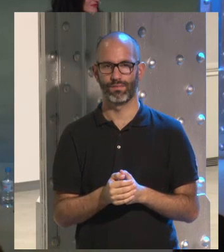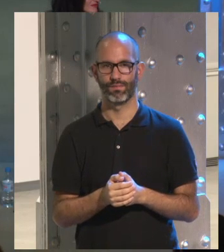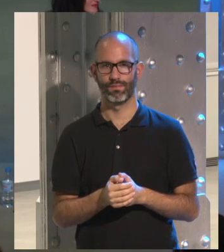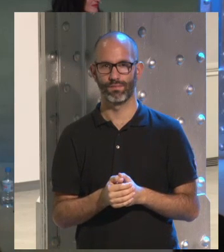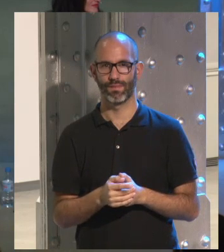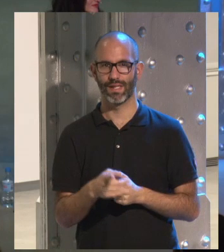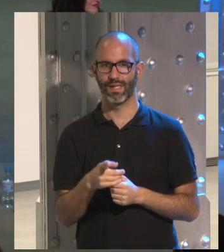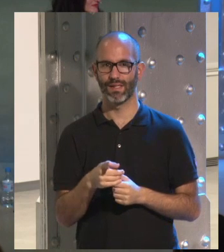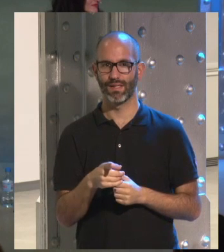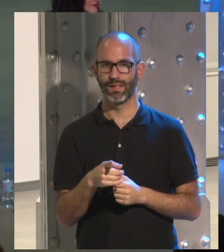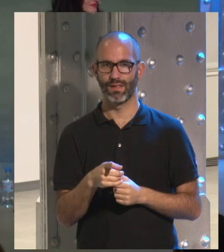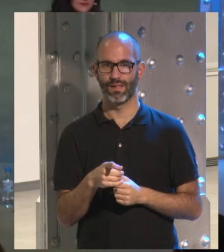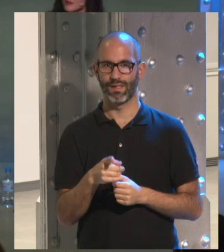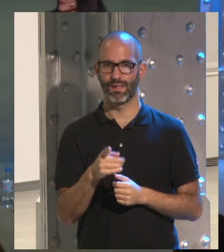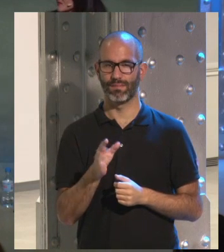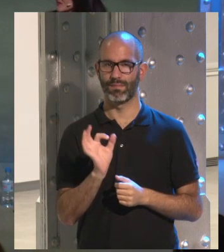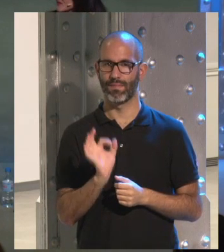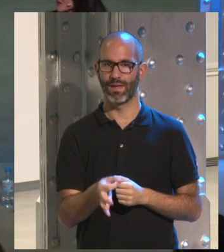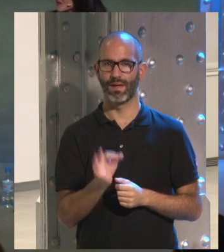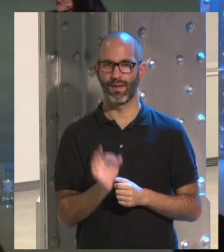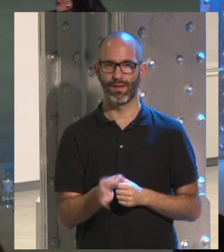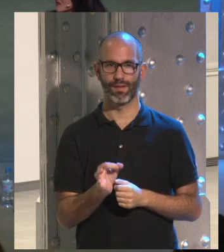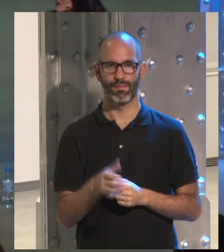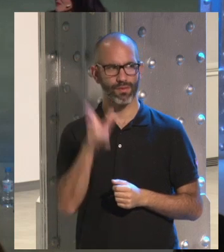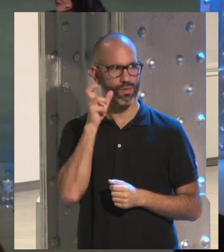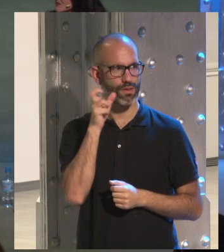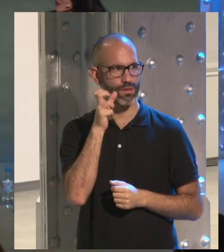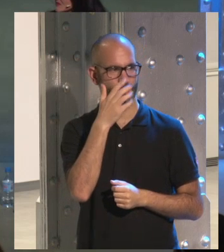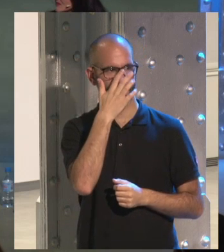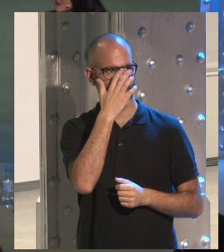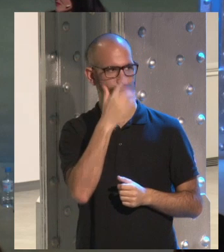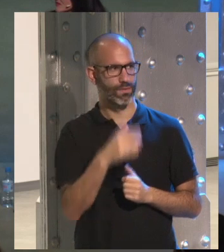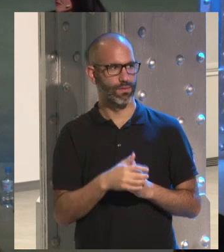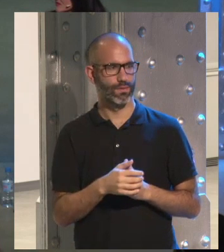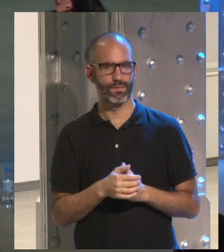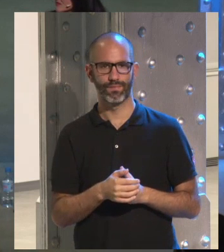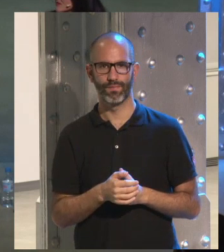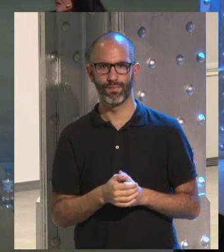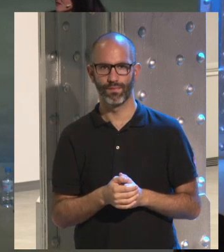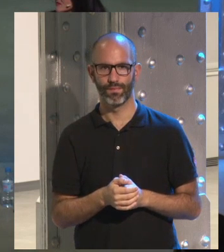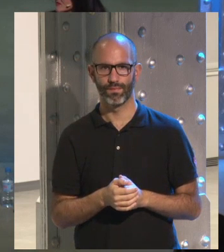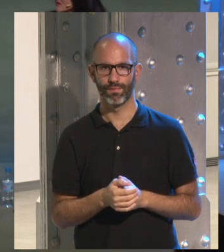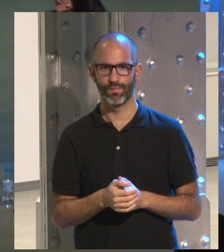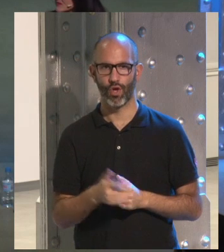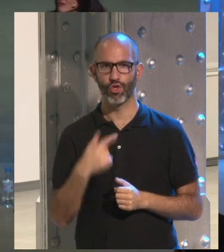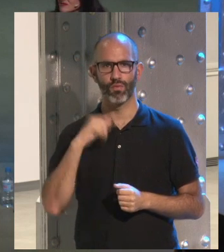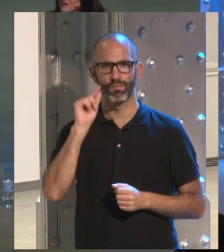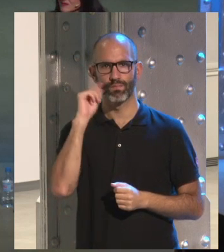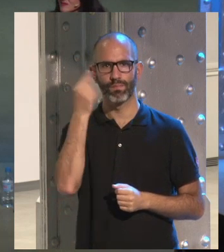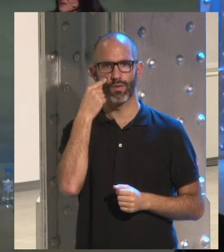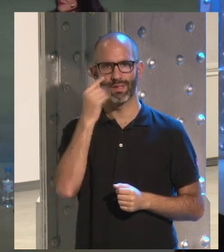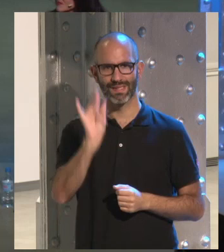una locura cómo ha cambiado esto de ¿Me oís? Yo lo que sí me he dado cuenta de algo